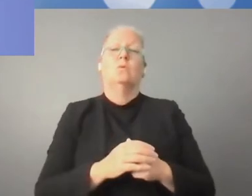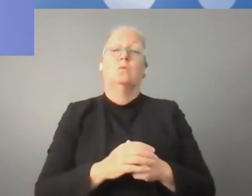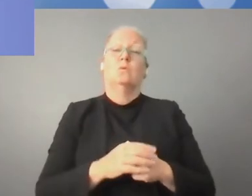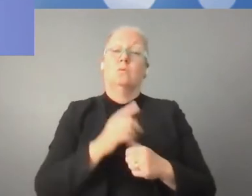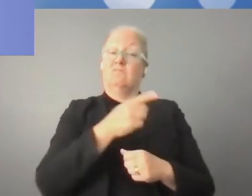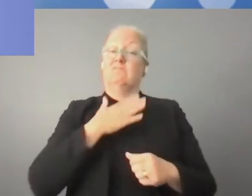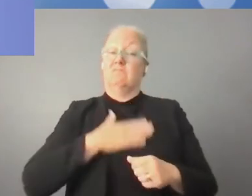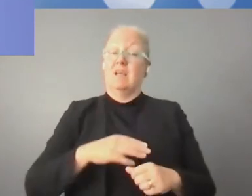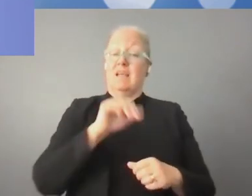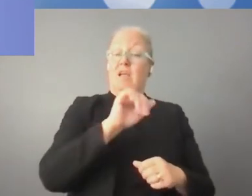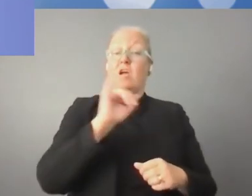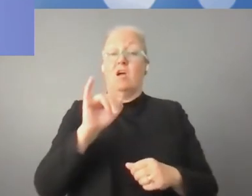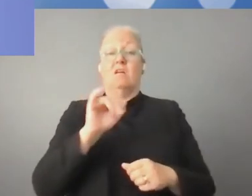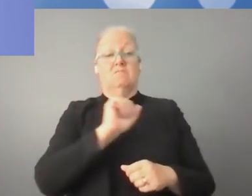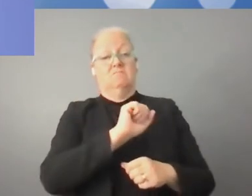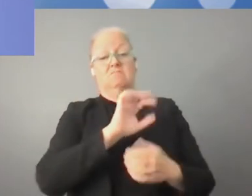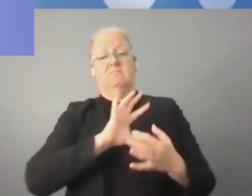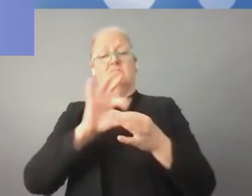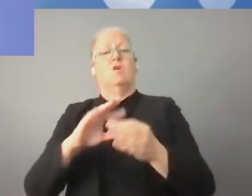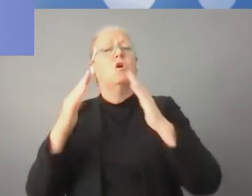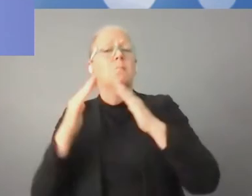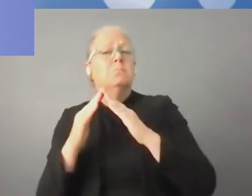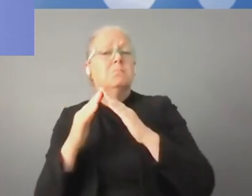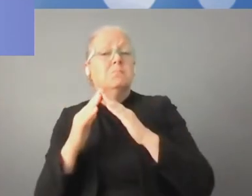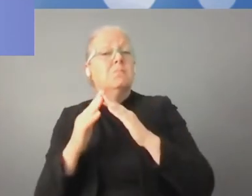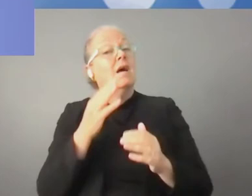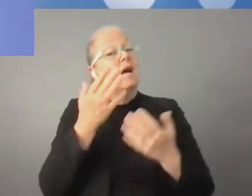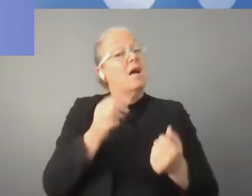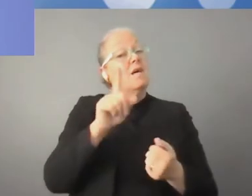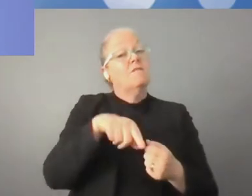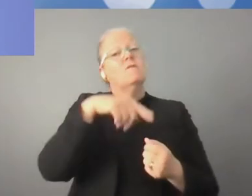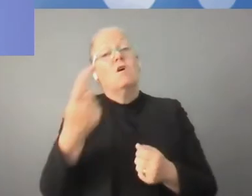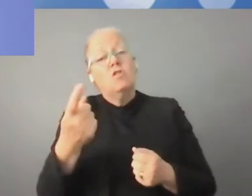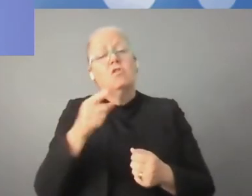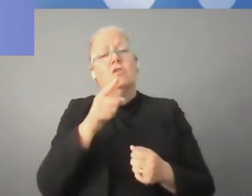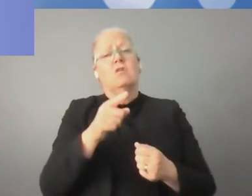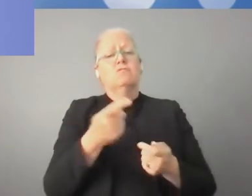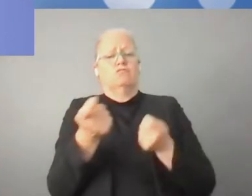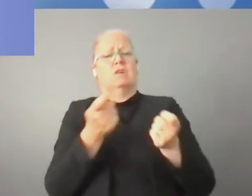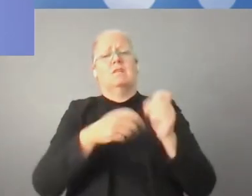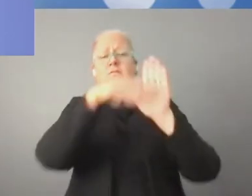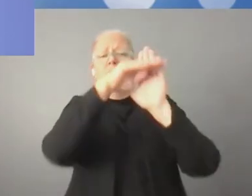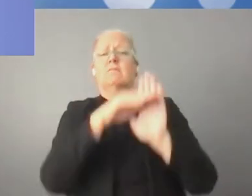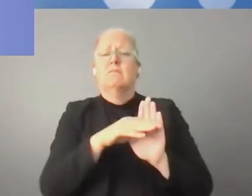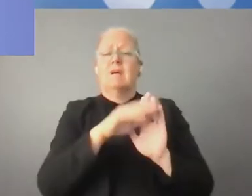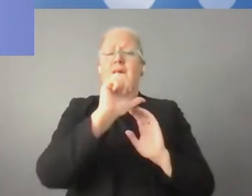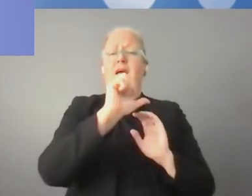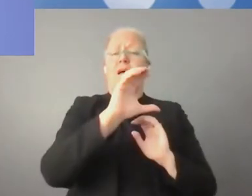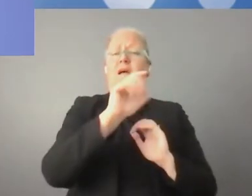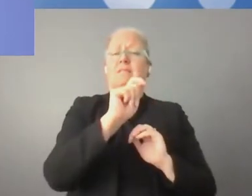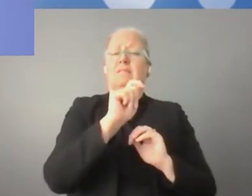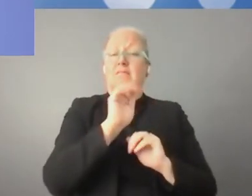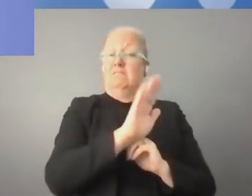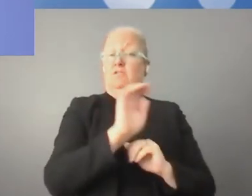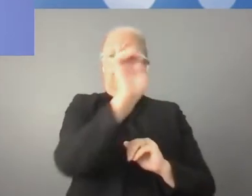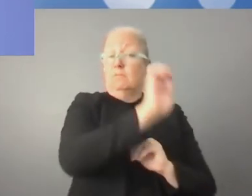Francia en la Unión Europea y espero que también en este foro tengamos la oportunidad para